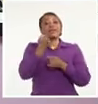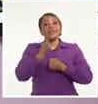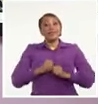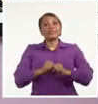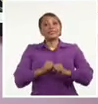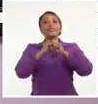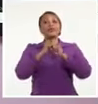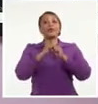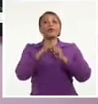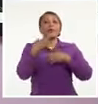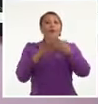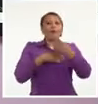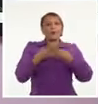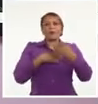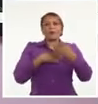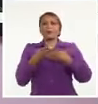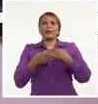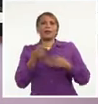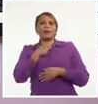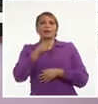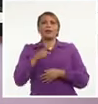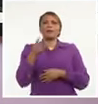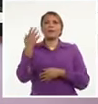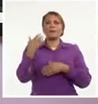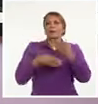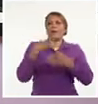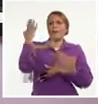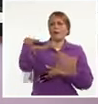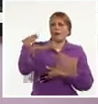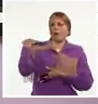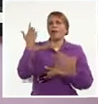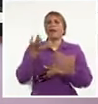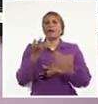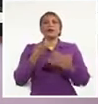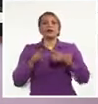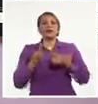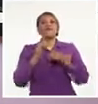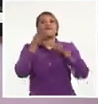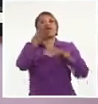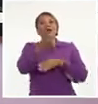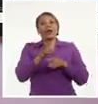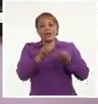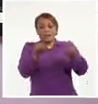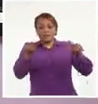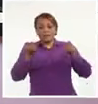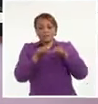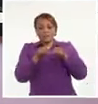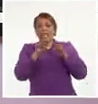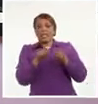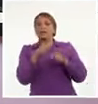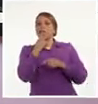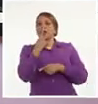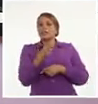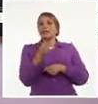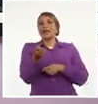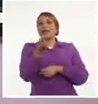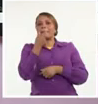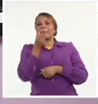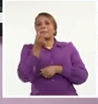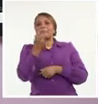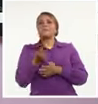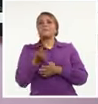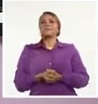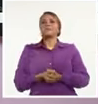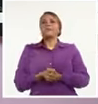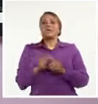condición patológica, dígase una bronconeumonía, por ejemplo, y van a ese cubículo a recibir el tratamiento de antibióticos. Los